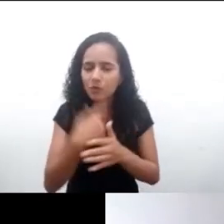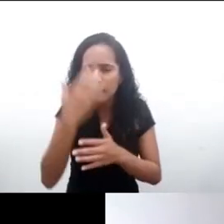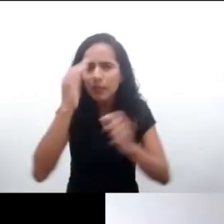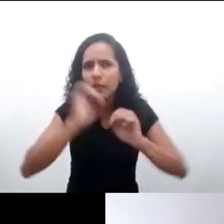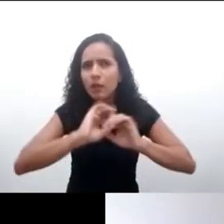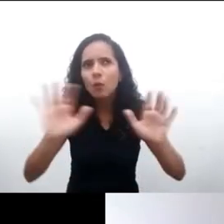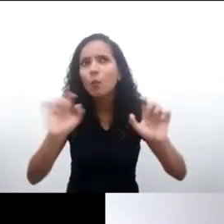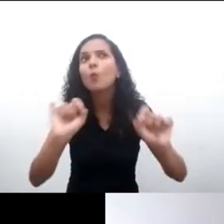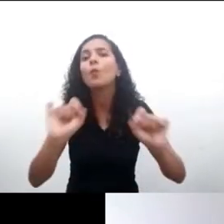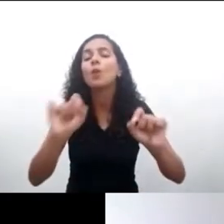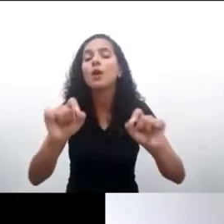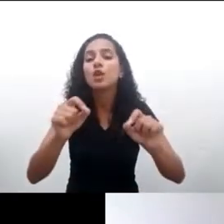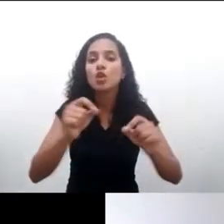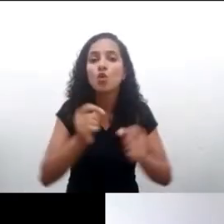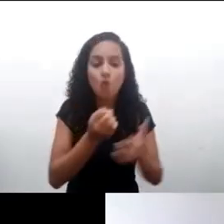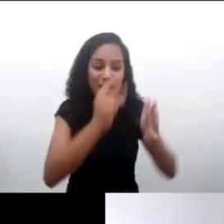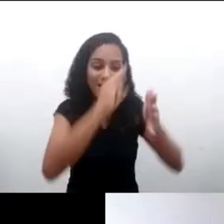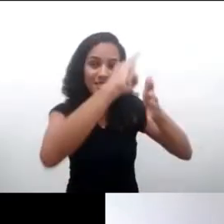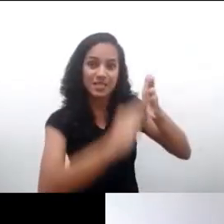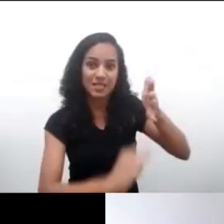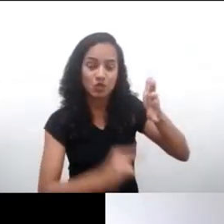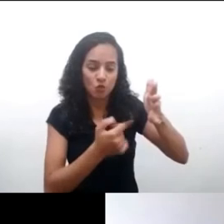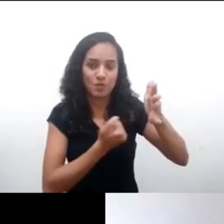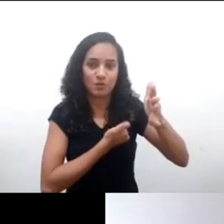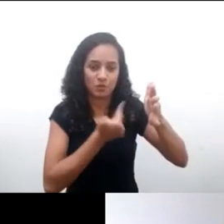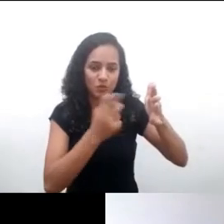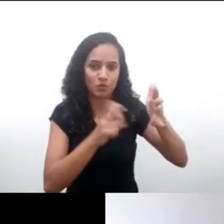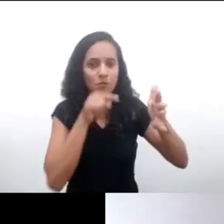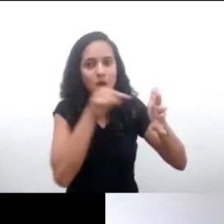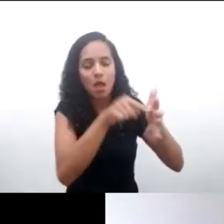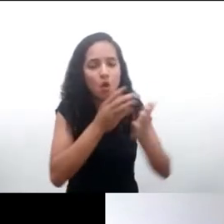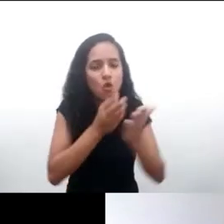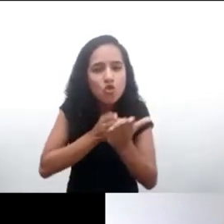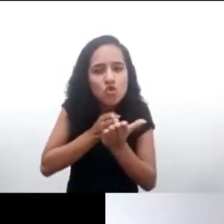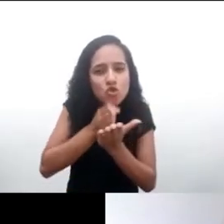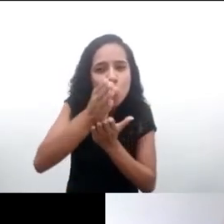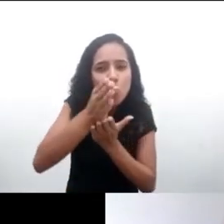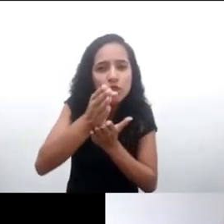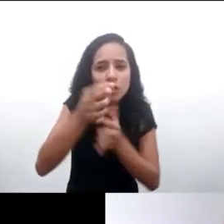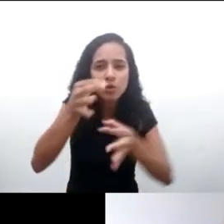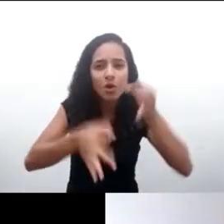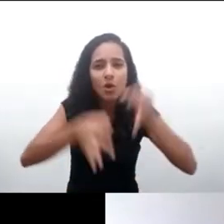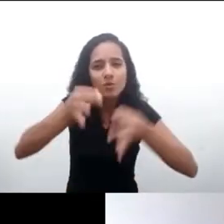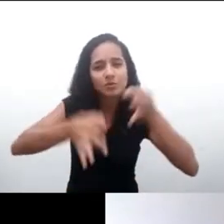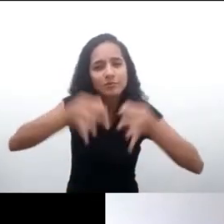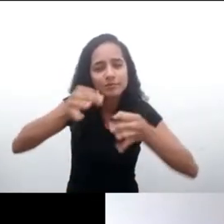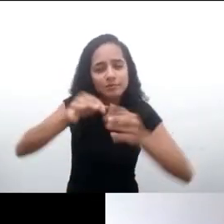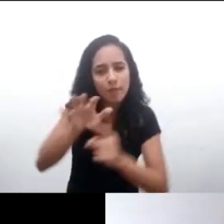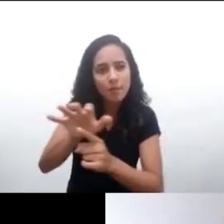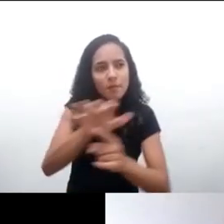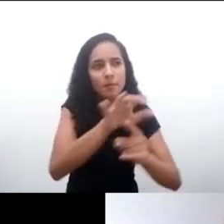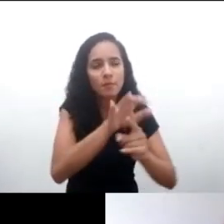jurídico. El norte global en general cuenta con protecciones jurídicas más robustas en relación con la niñez y las empresas de tecnología.